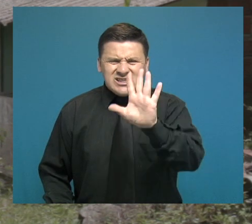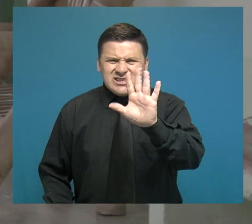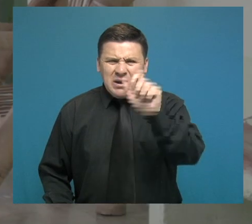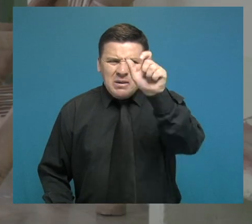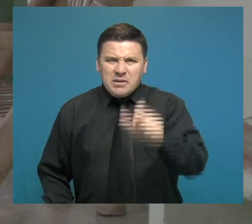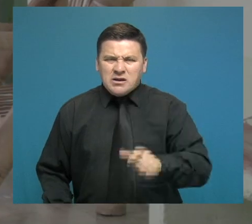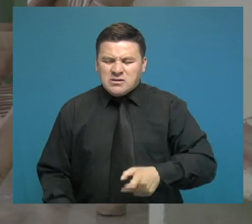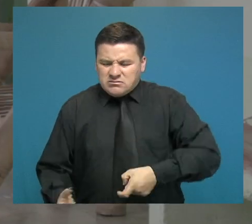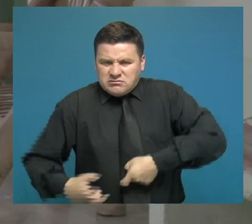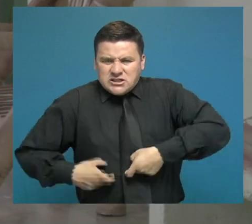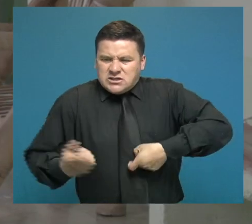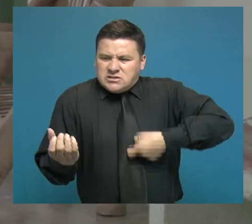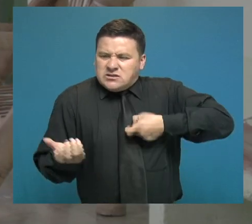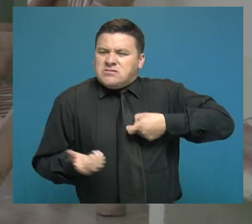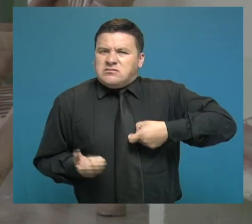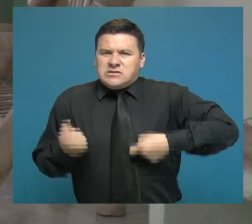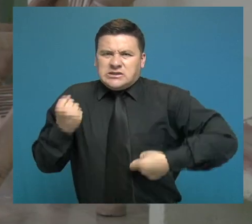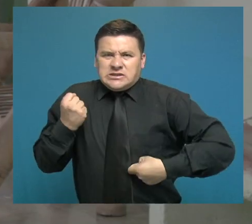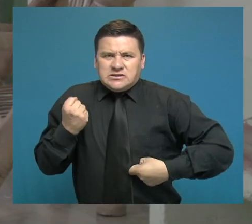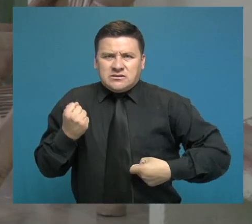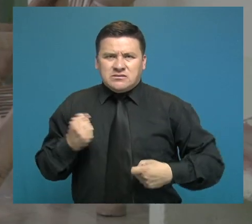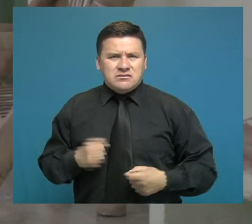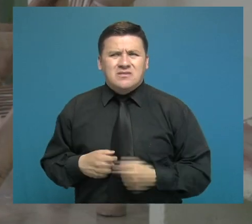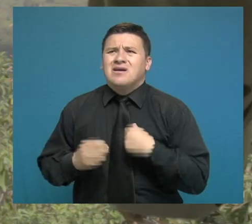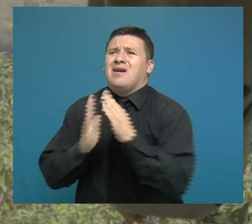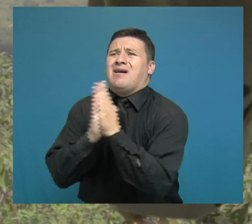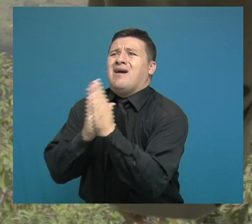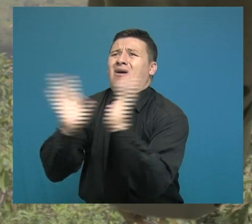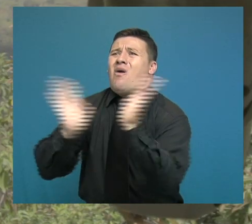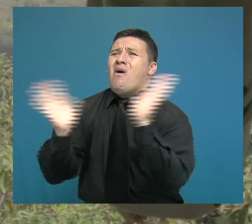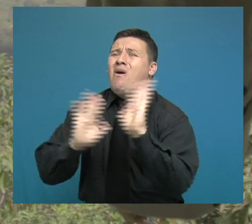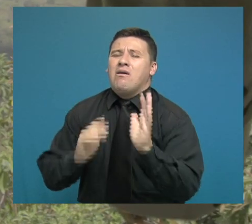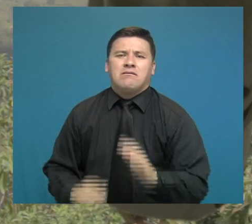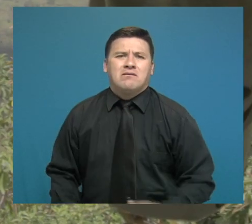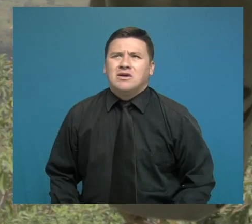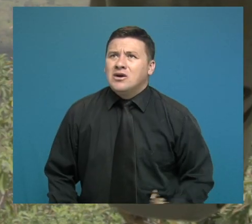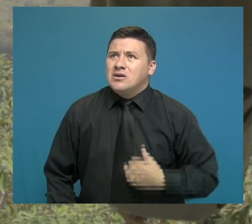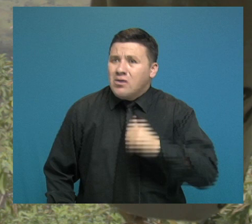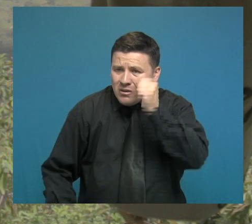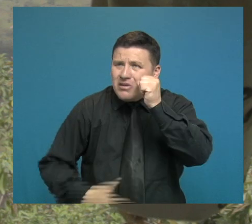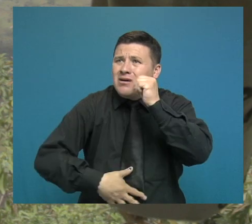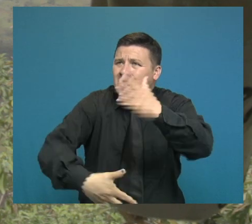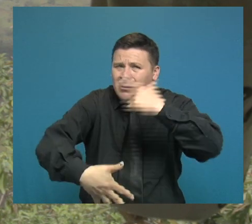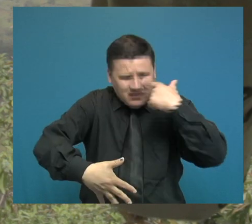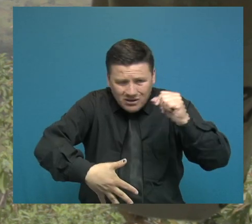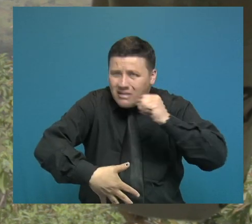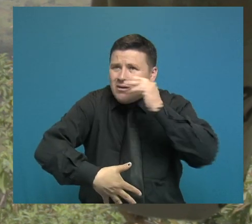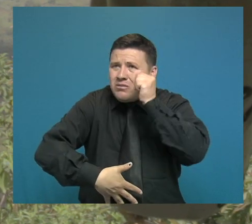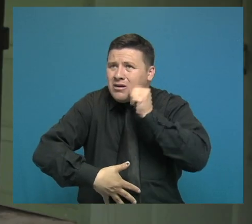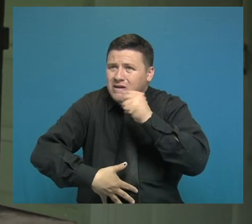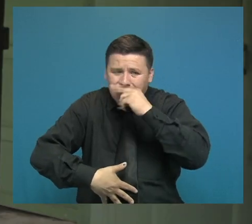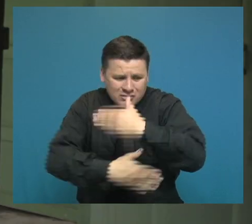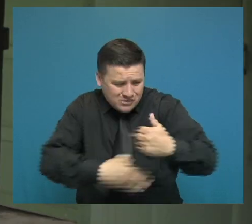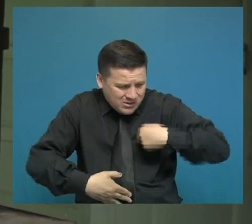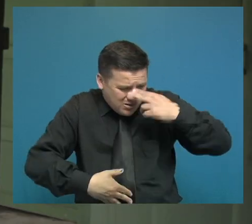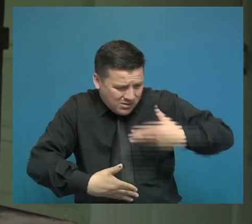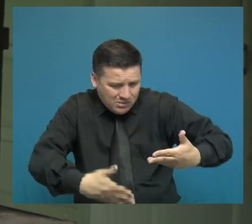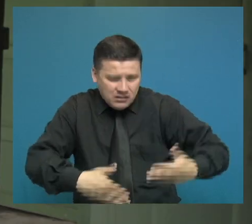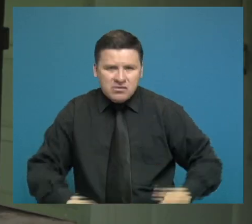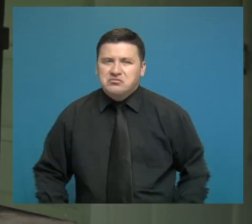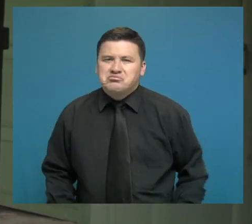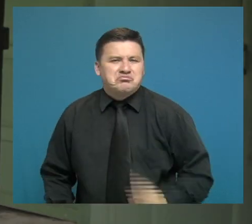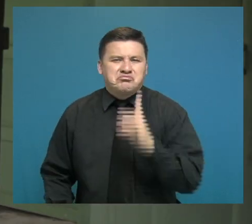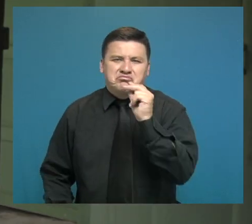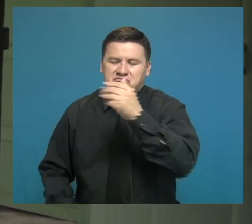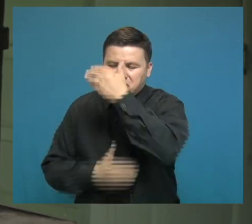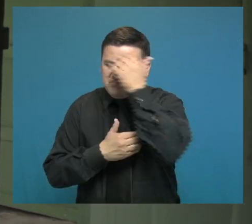Llegaron aquí cinco hombres fuertemente armados. Para ellos no valió la súplica decirles, yo estoy en embarazo, miren todos los niños